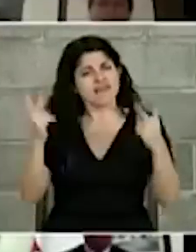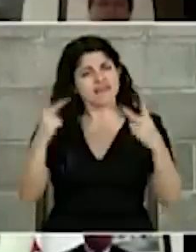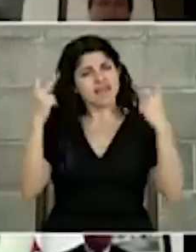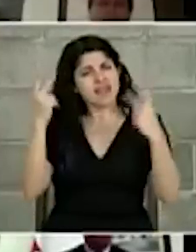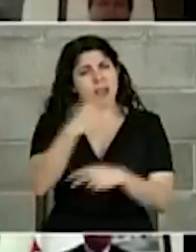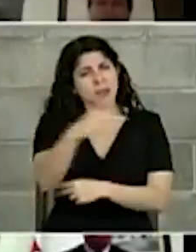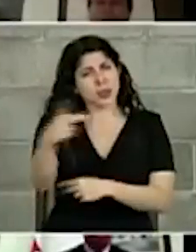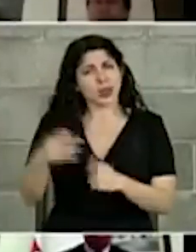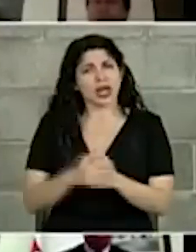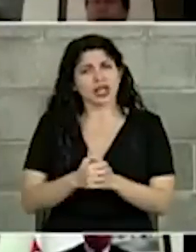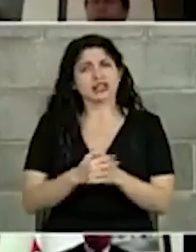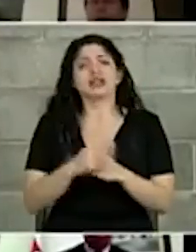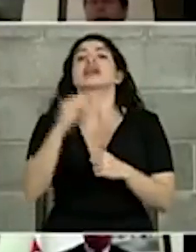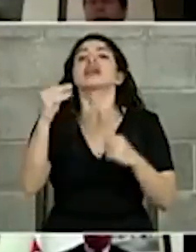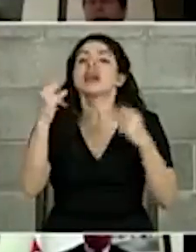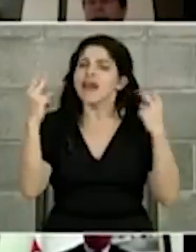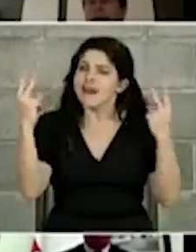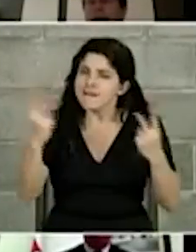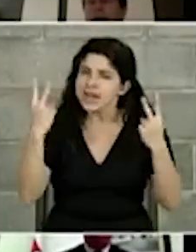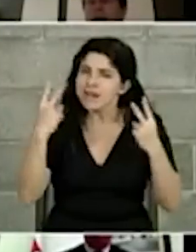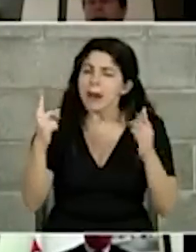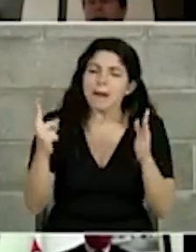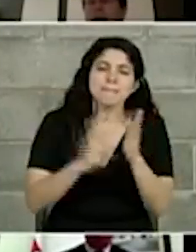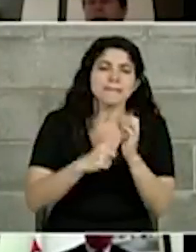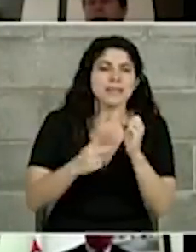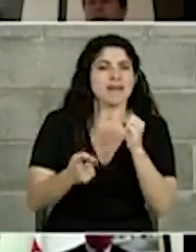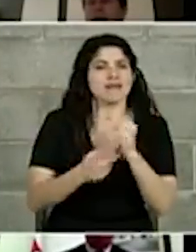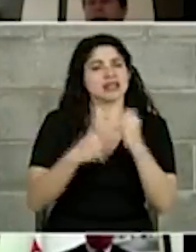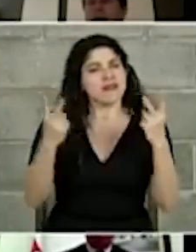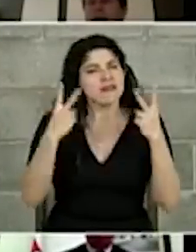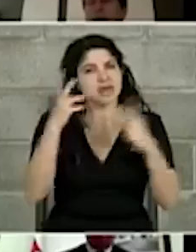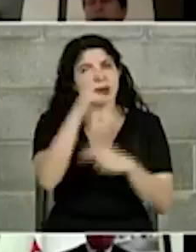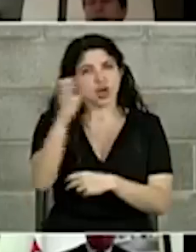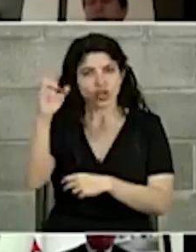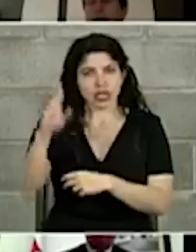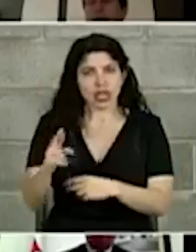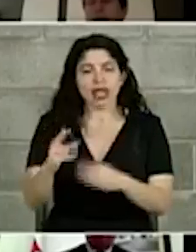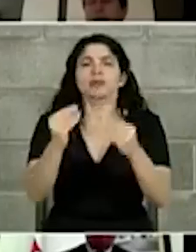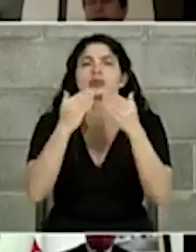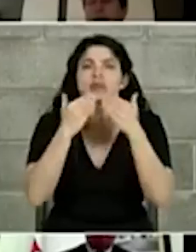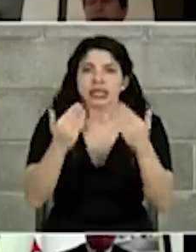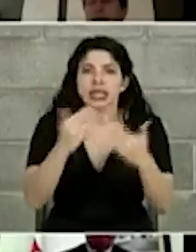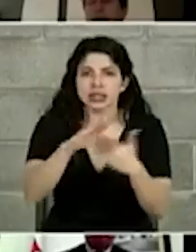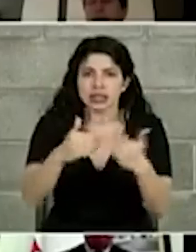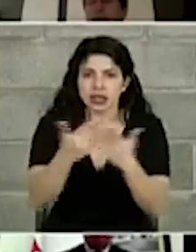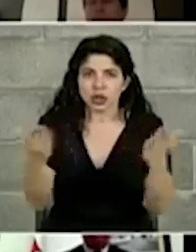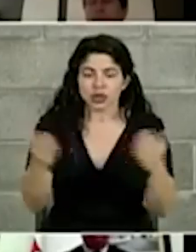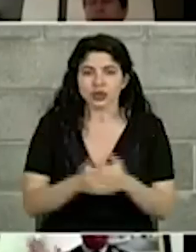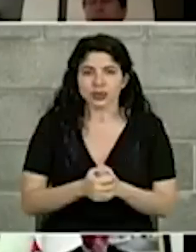viva puntarenas y que viva mil veces Costa Rica muchas gracias a todos